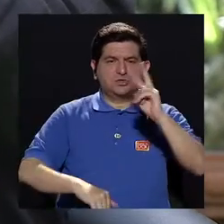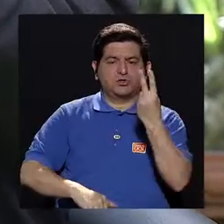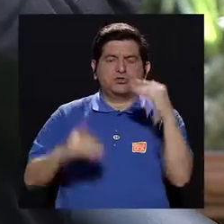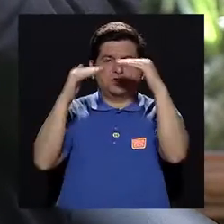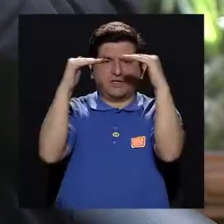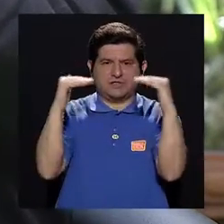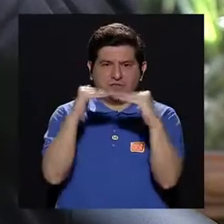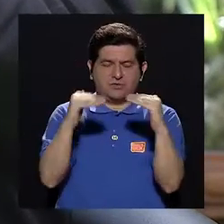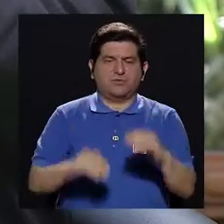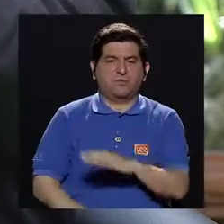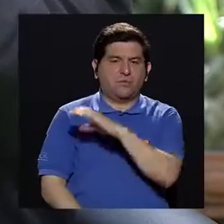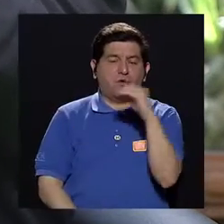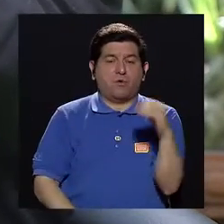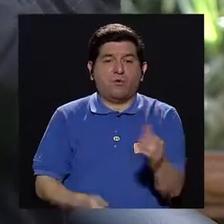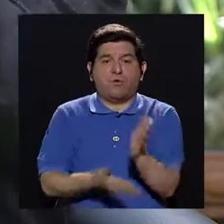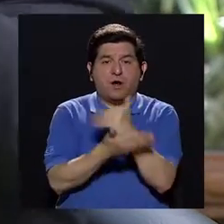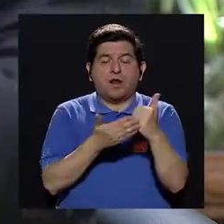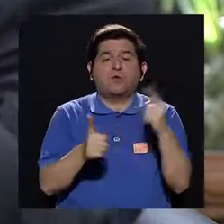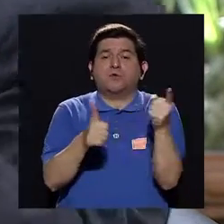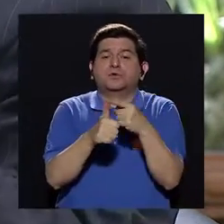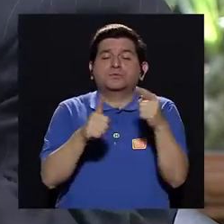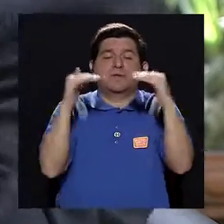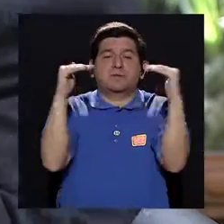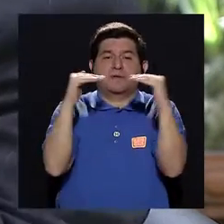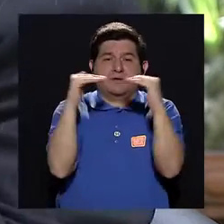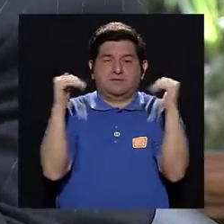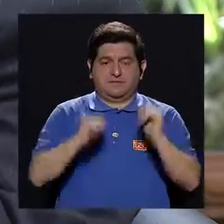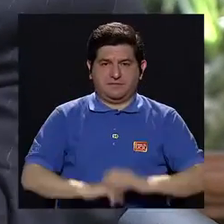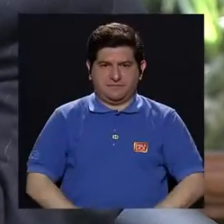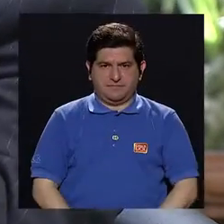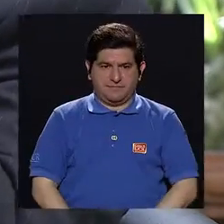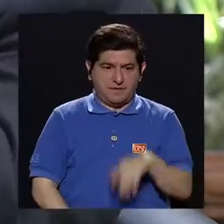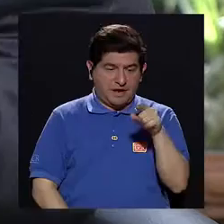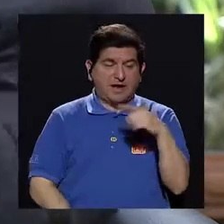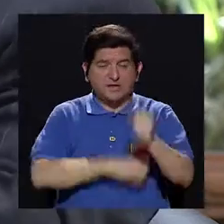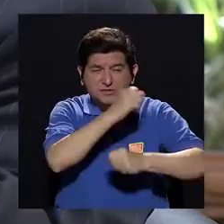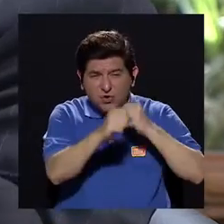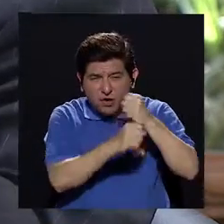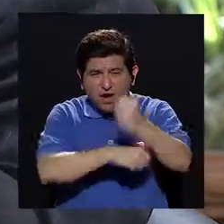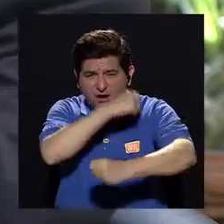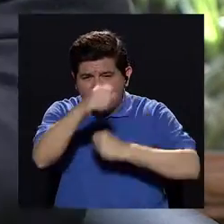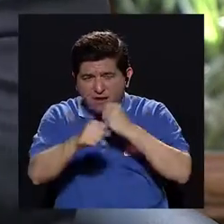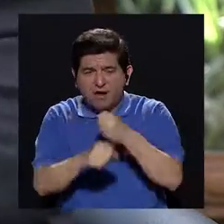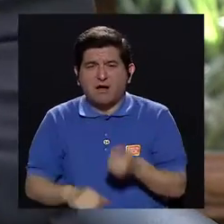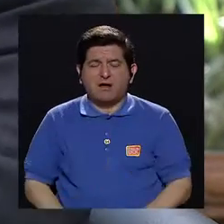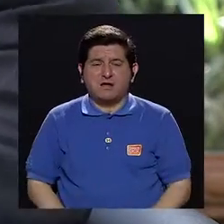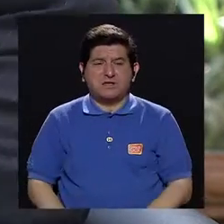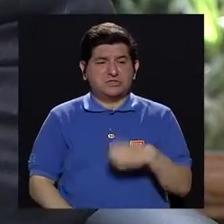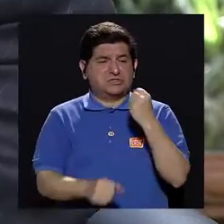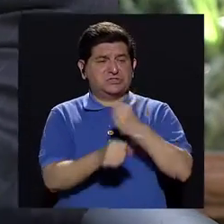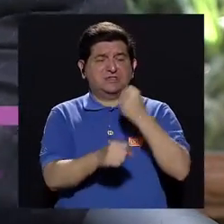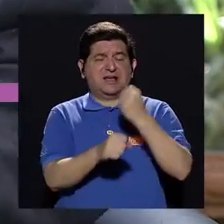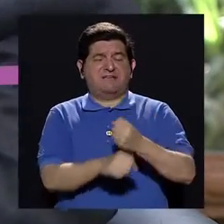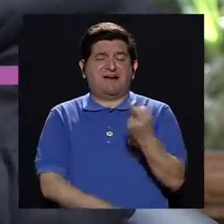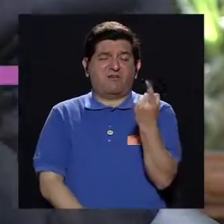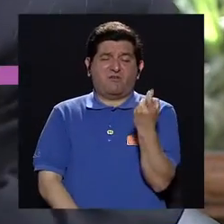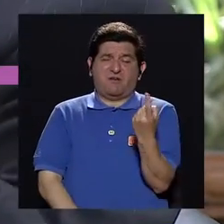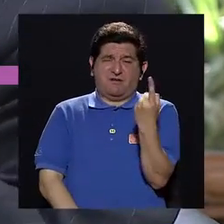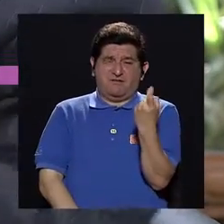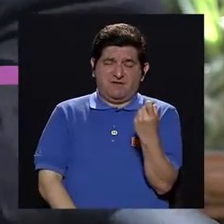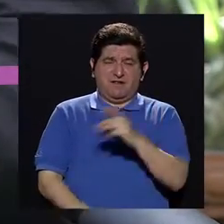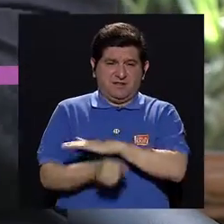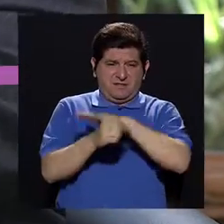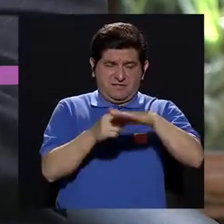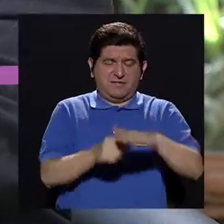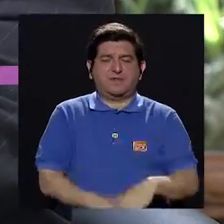de segundo nivel y hasta algunos de primer nivel. Eso, con los años, son de las cosas, son de las tareas pendientes que